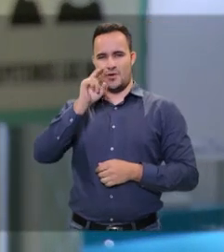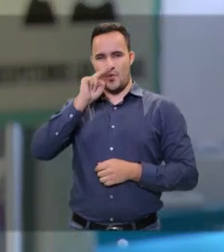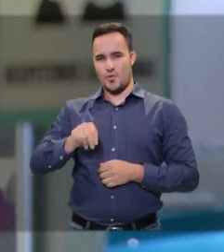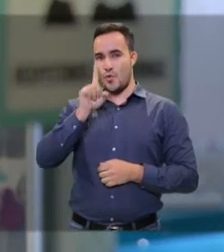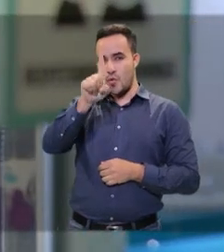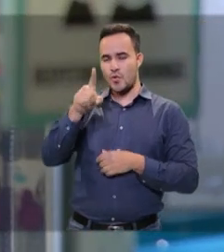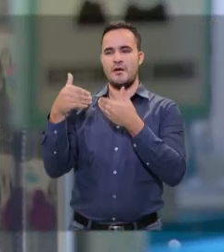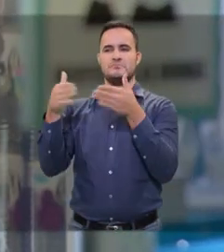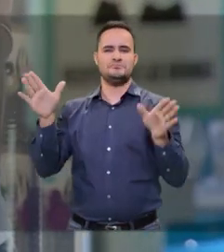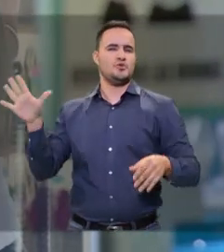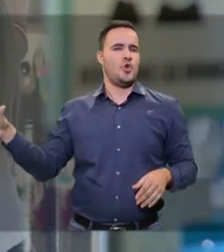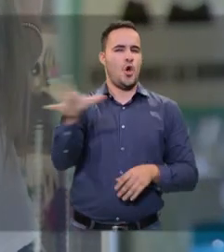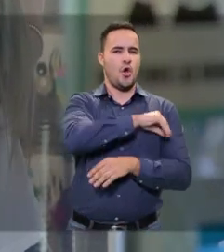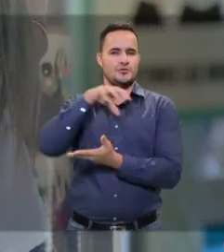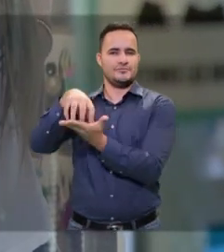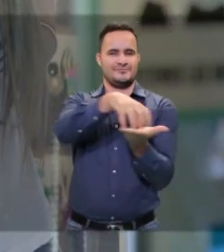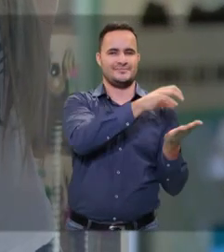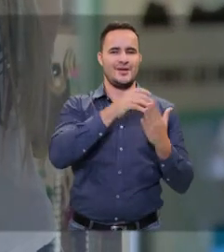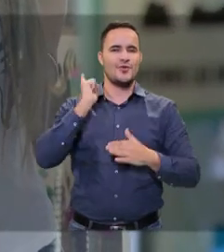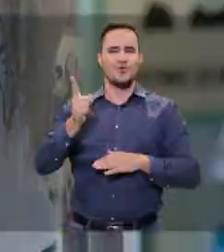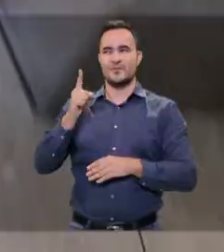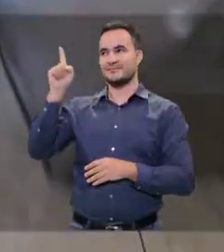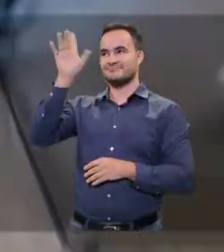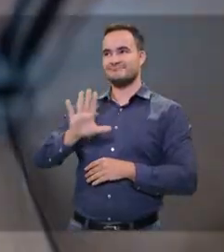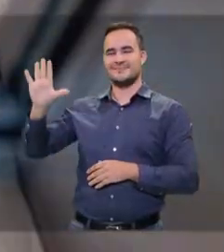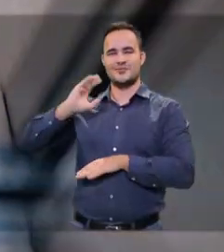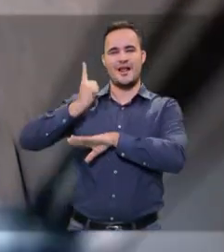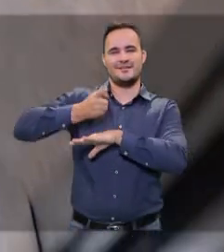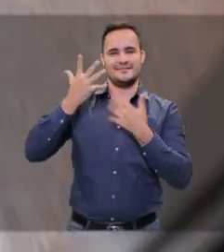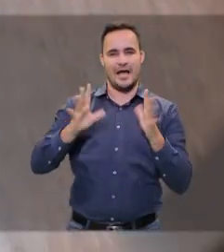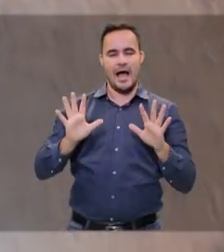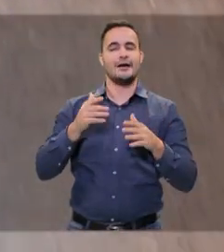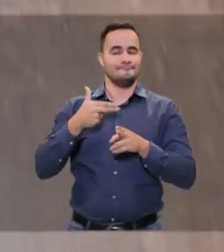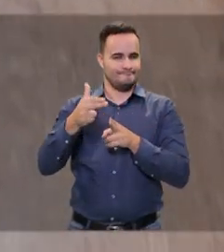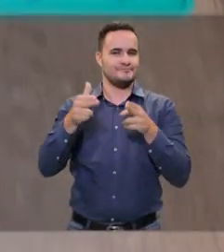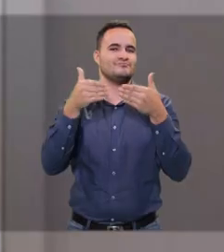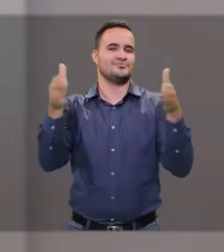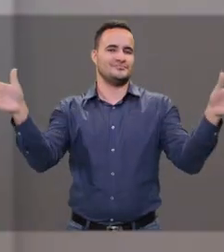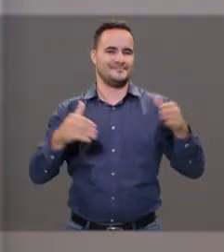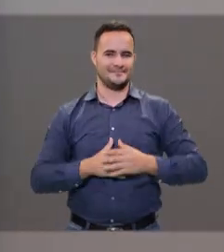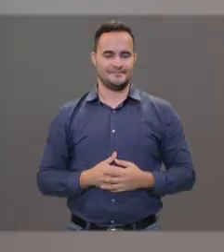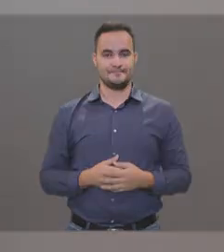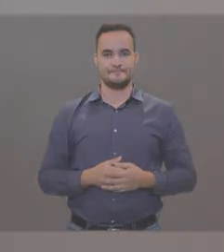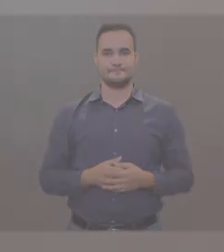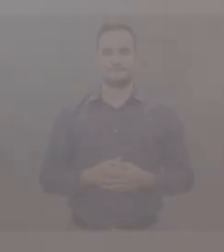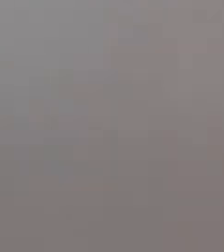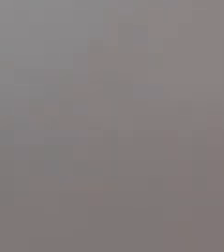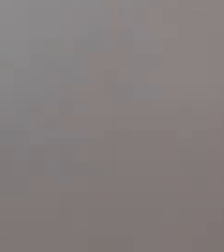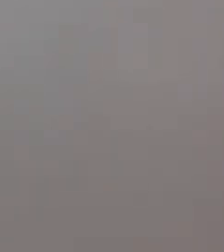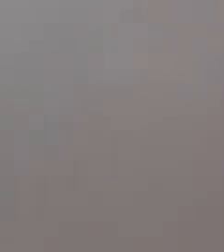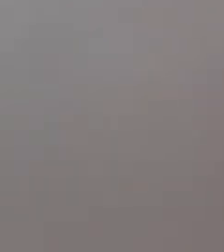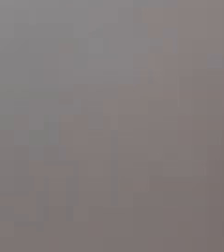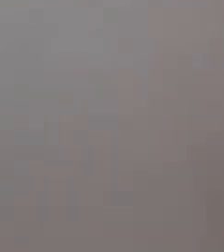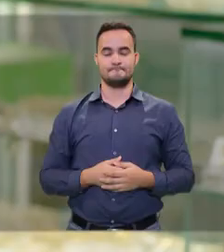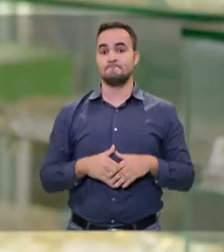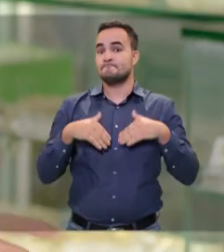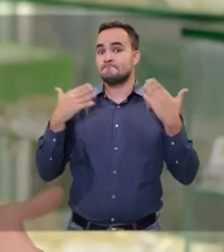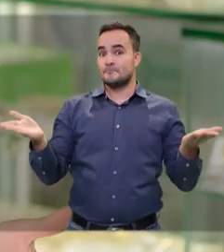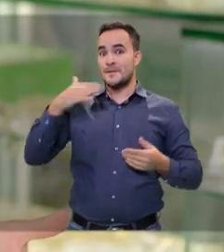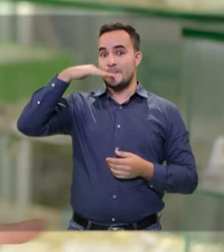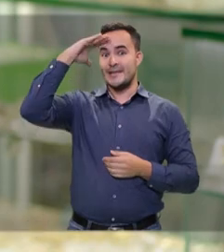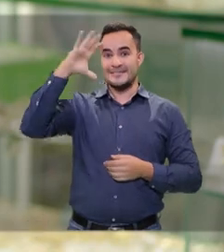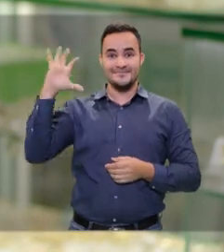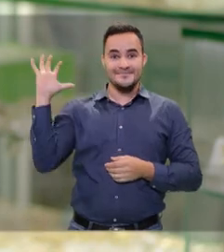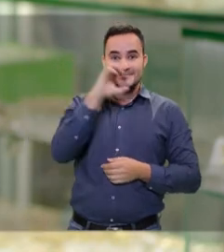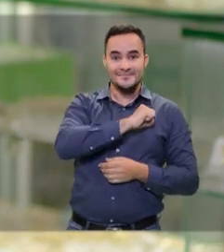comerciales entrarían en funcionamiento el 1 de junio según evaluaciones y directrices nacionales. De